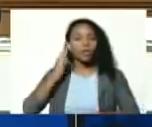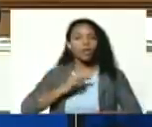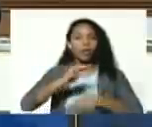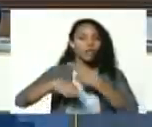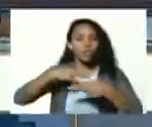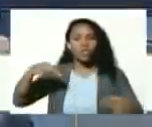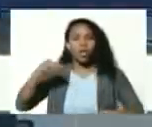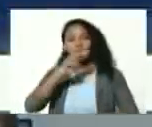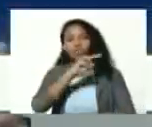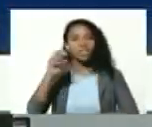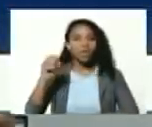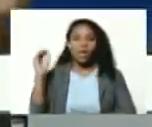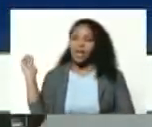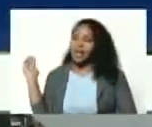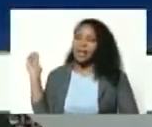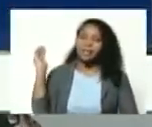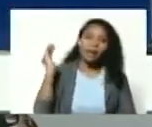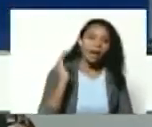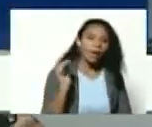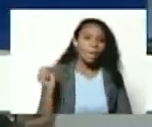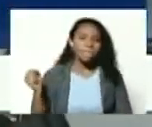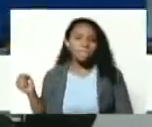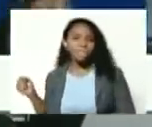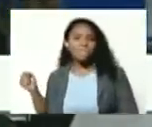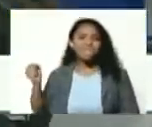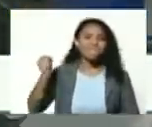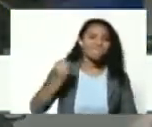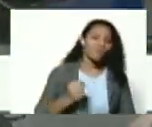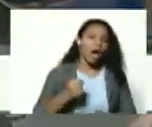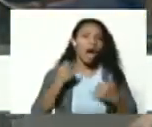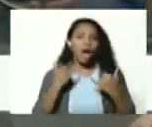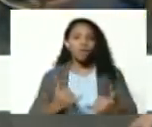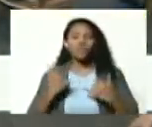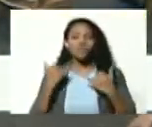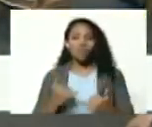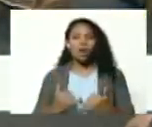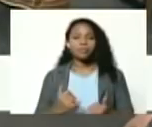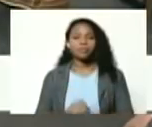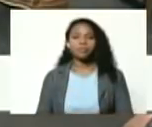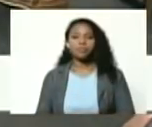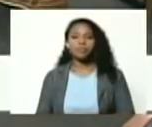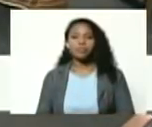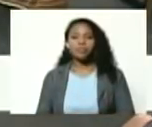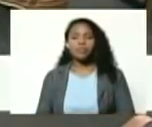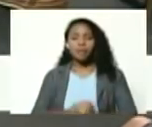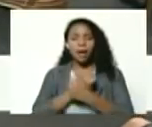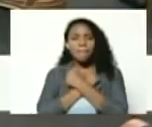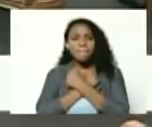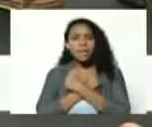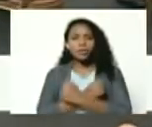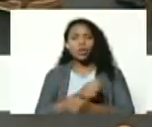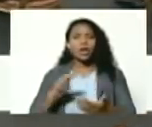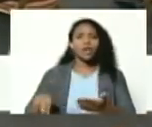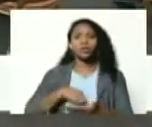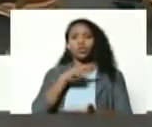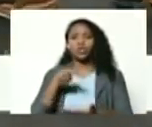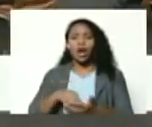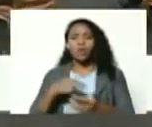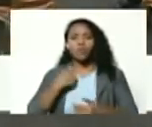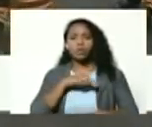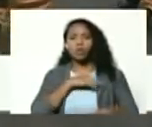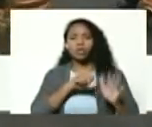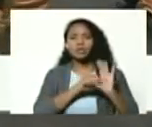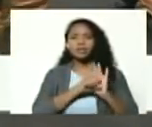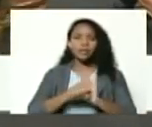que trajeron a la vigencia a la pasión nacional nuestros símbolos